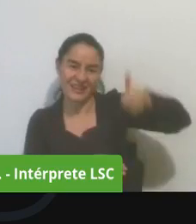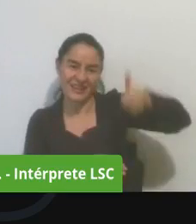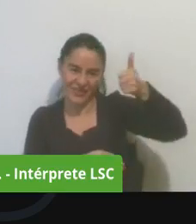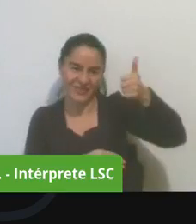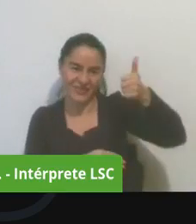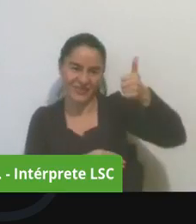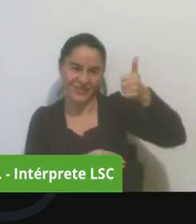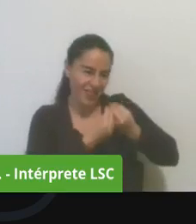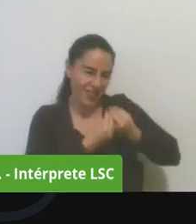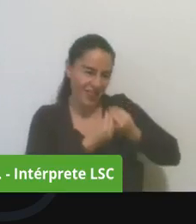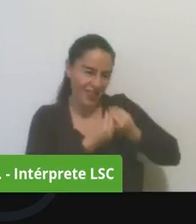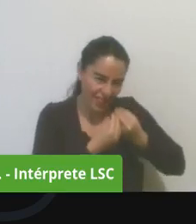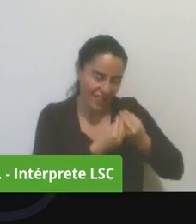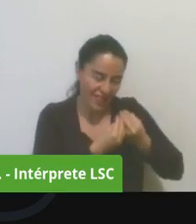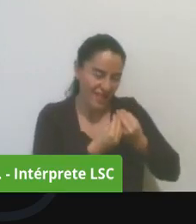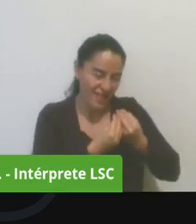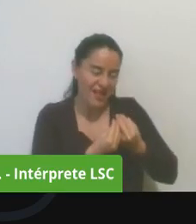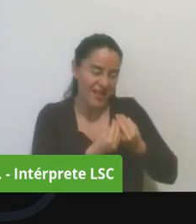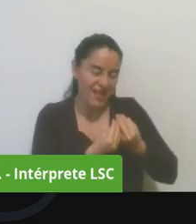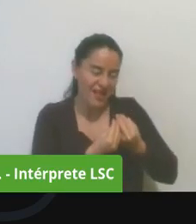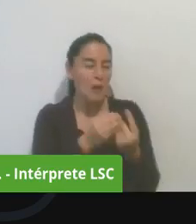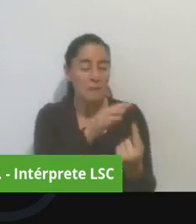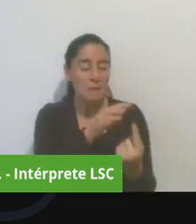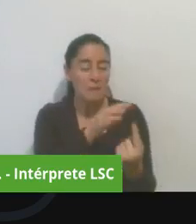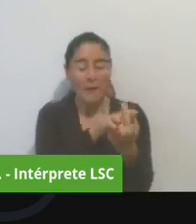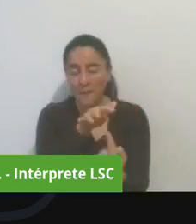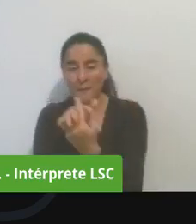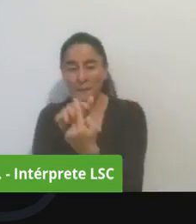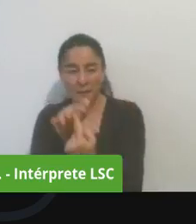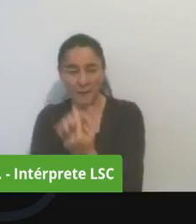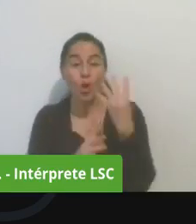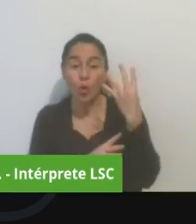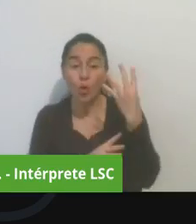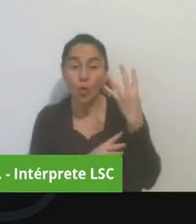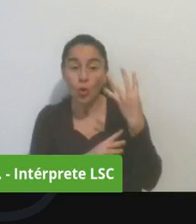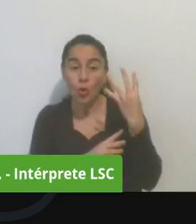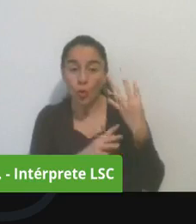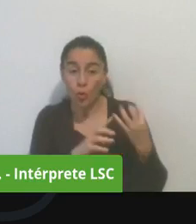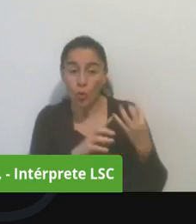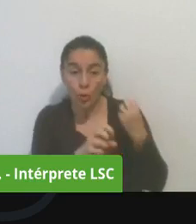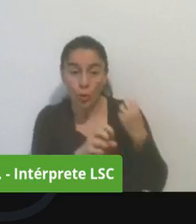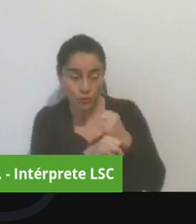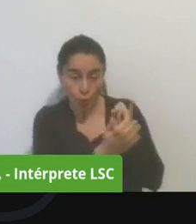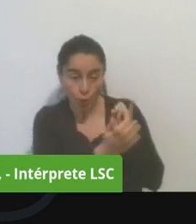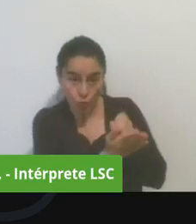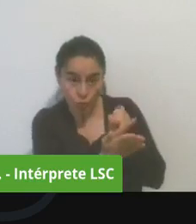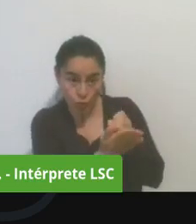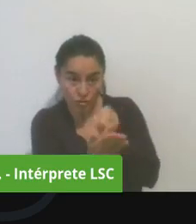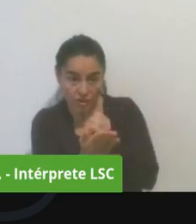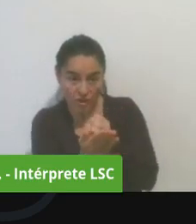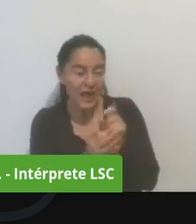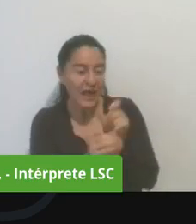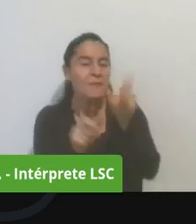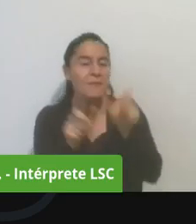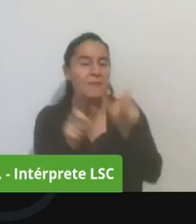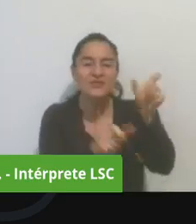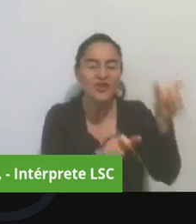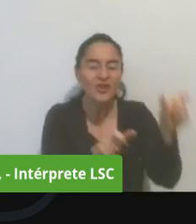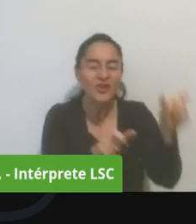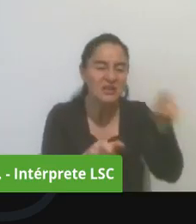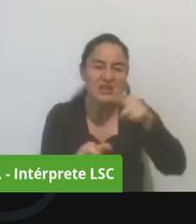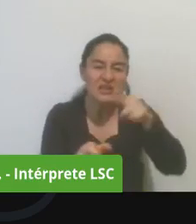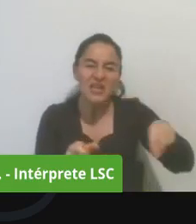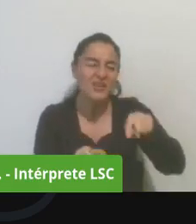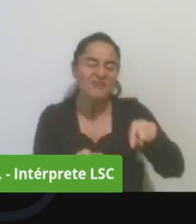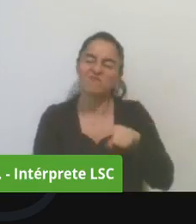los cuatro años para los que fueron elegidos los comunales es porque la gente no acepta el resultado porque cree que no fue transparente porque cree que